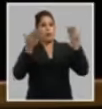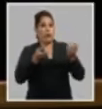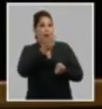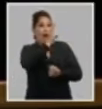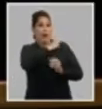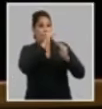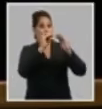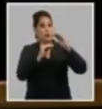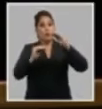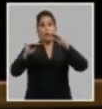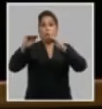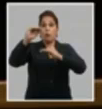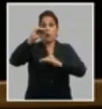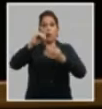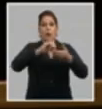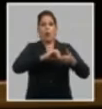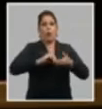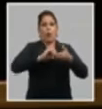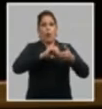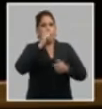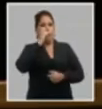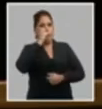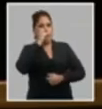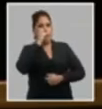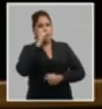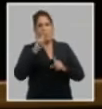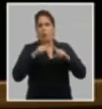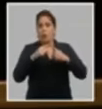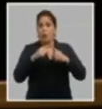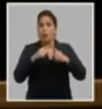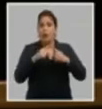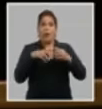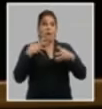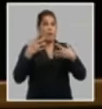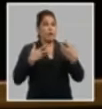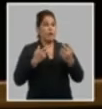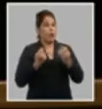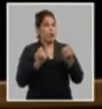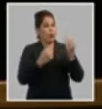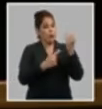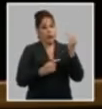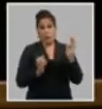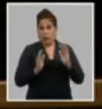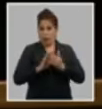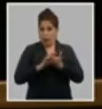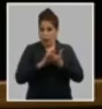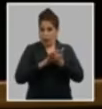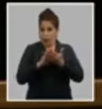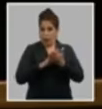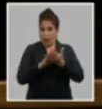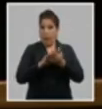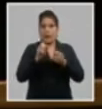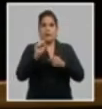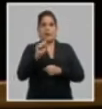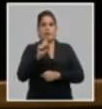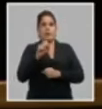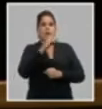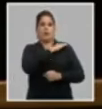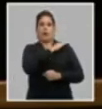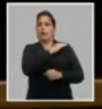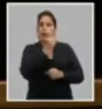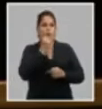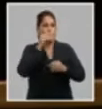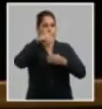cargos superiores de compañeros que por motivos injustificados no hayan pasado el servicio